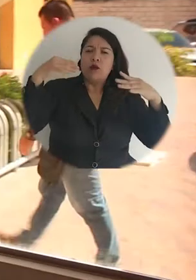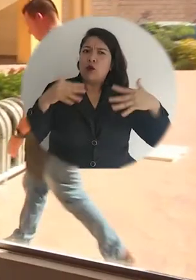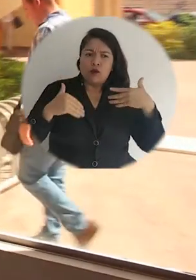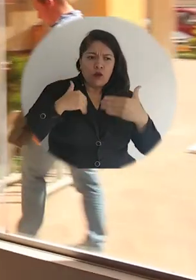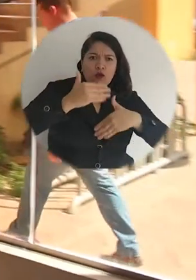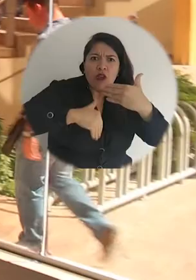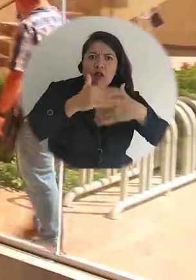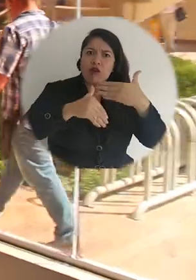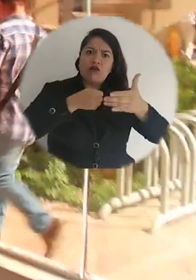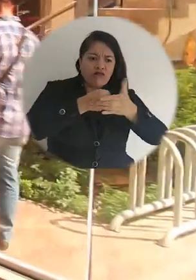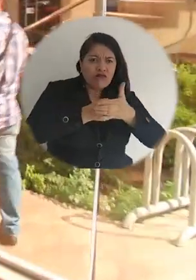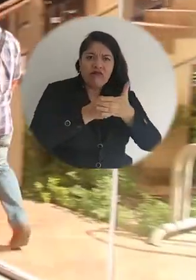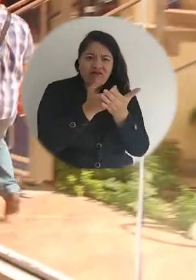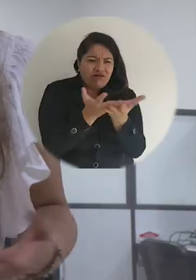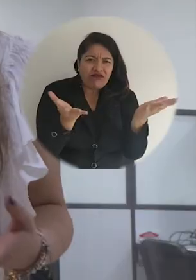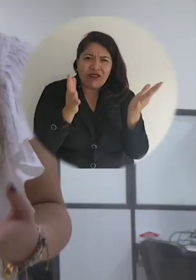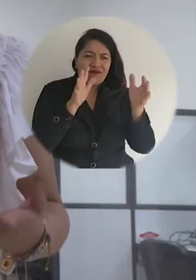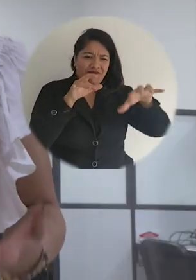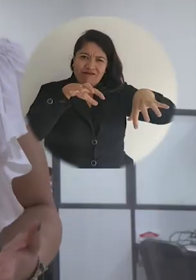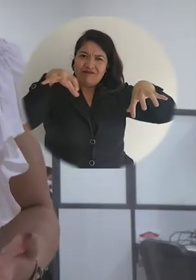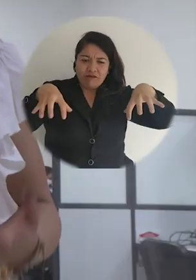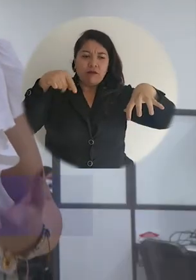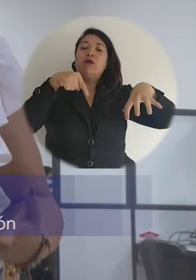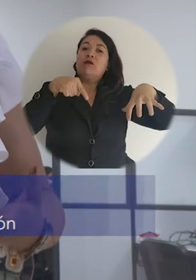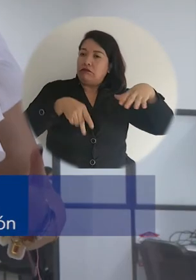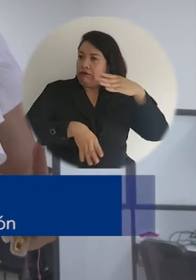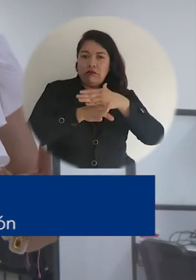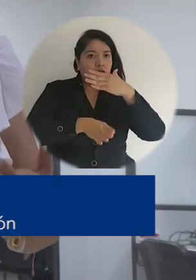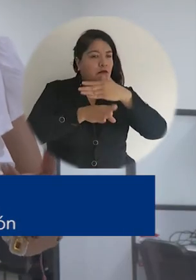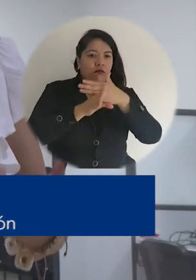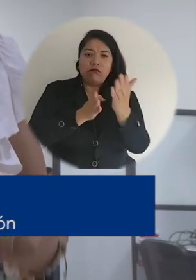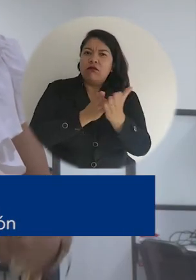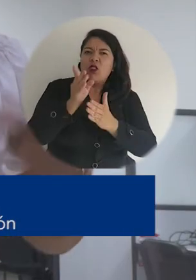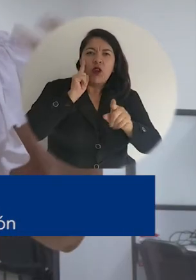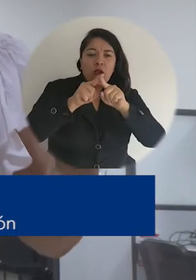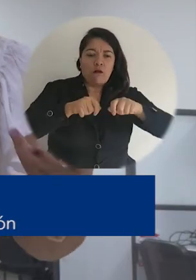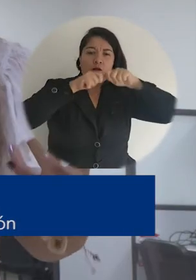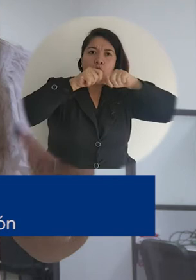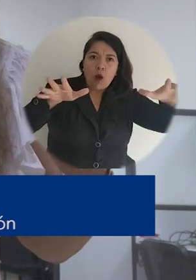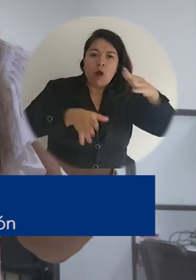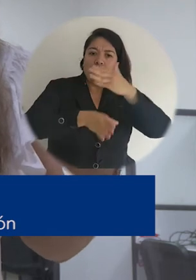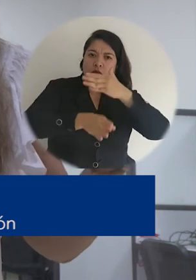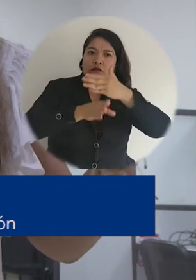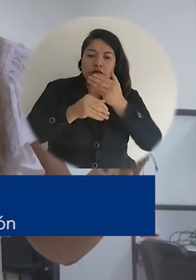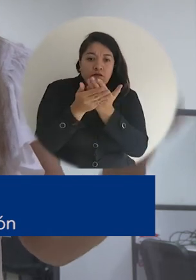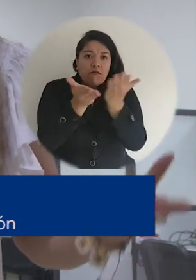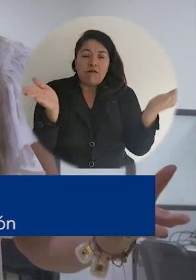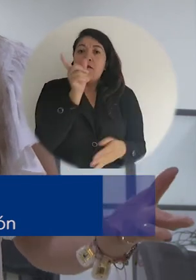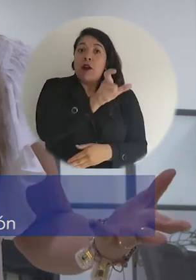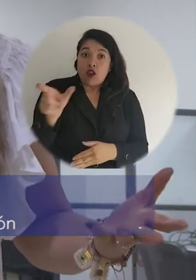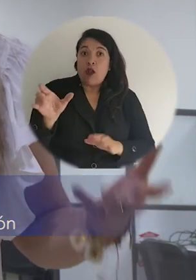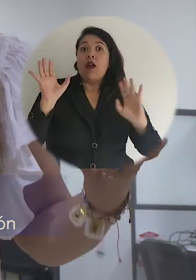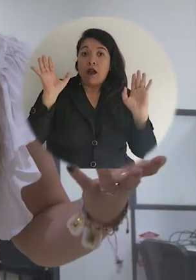Denota que desde la Universidad de Magdalena, todos los procesos que se vienen adelantando en el consultorio jurídico y centro de conciliación como centro de extensión y de